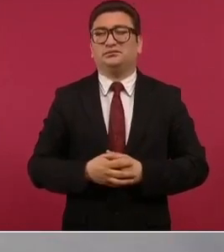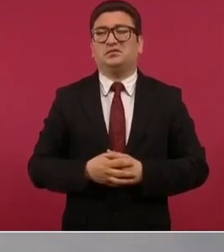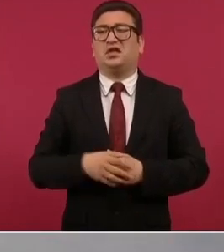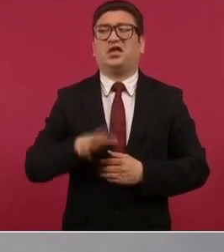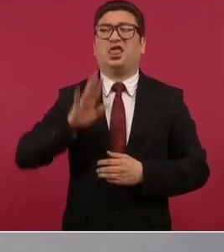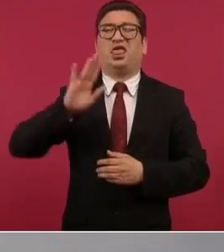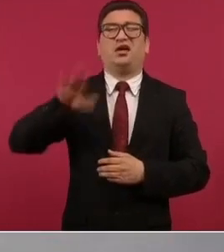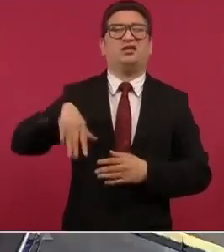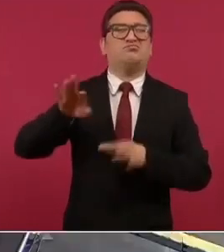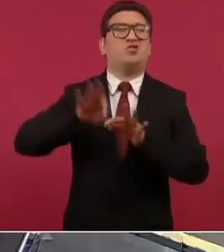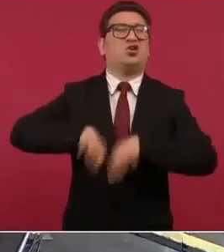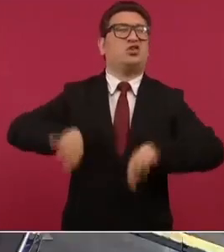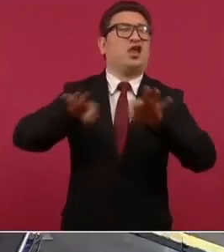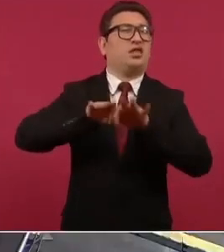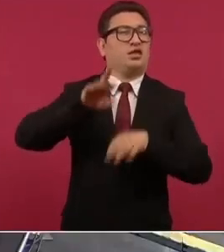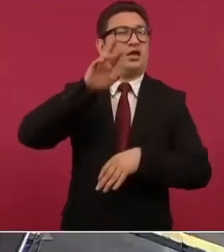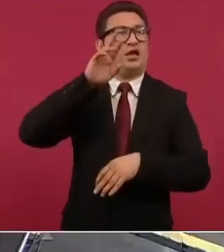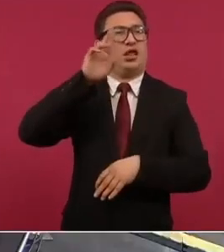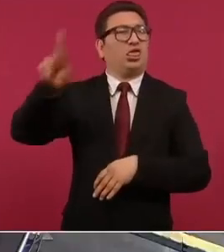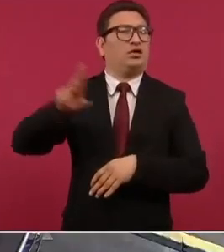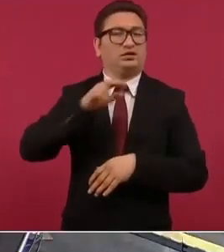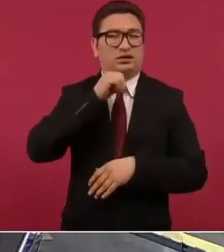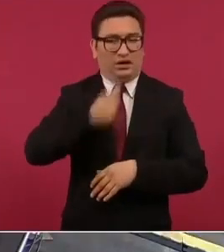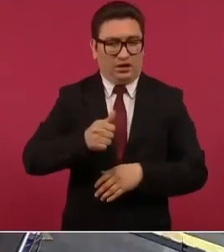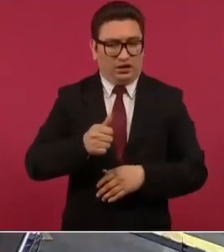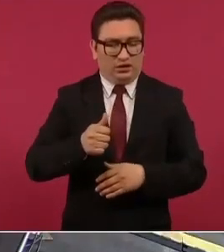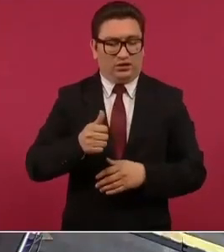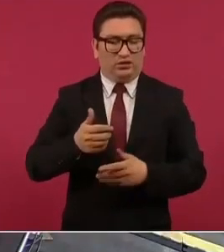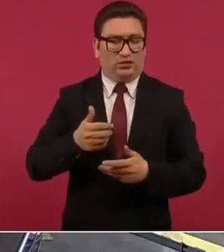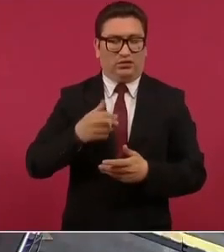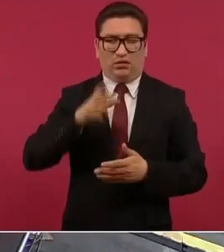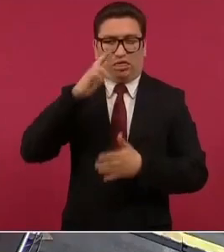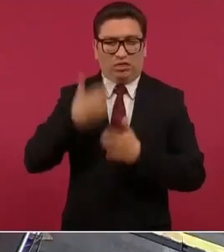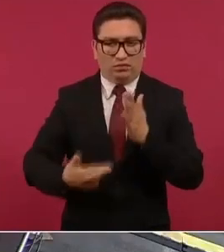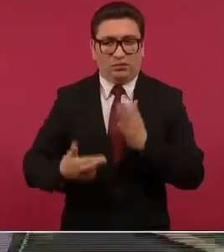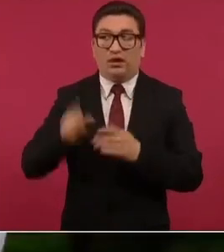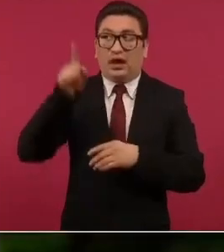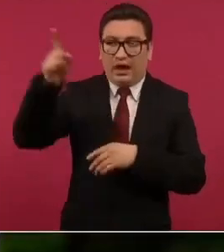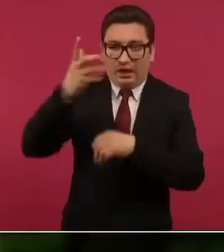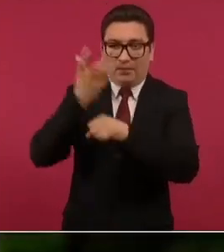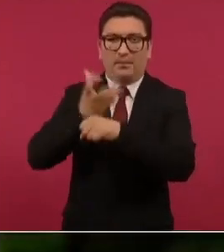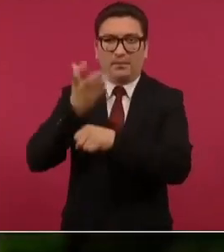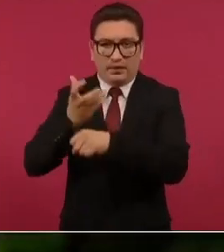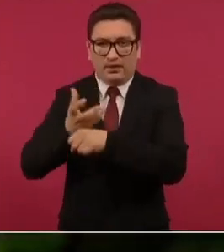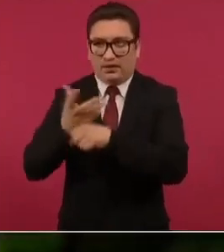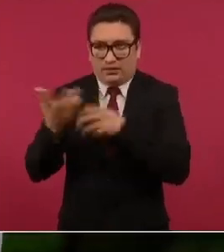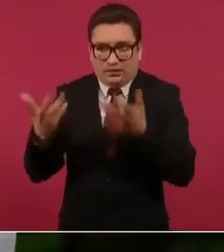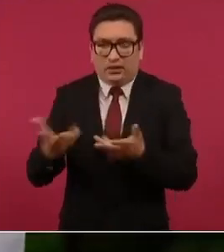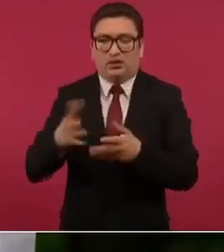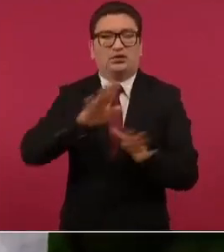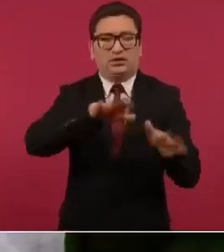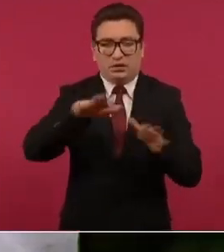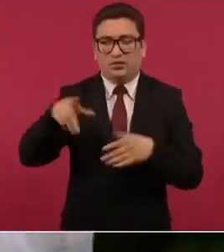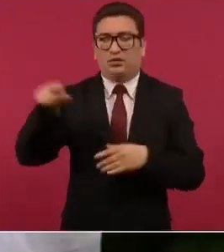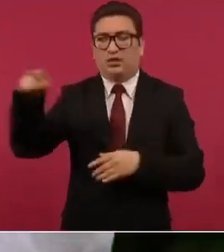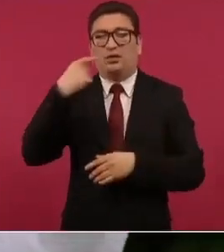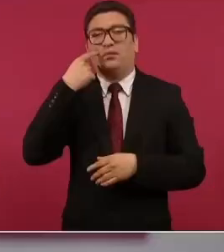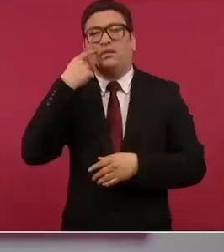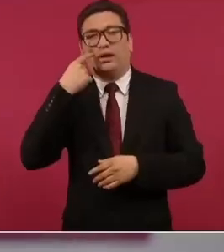importancia y no respetan a los mexicanos en Estados Unidos nada más para que